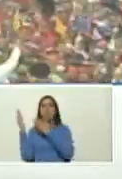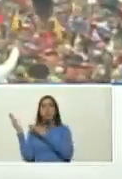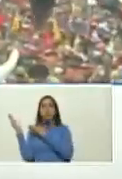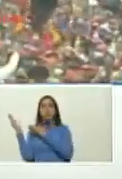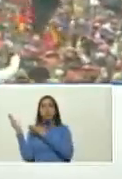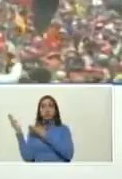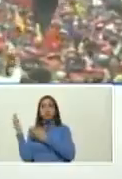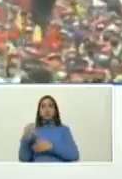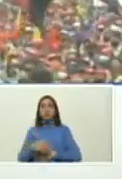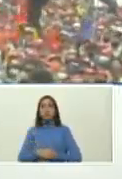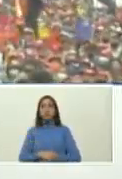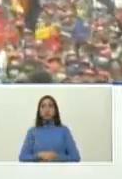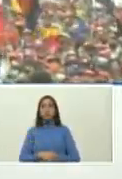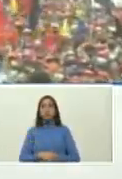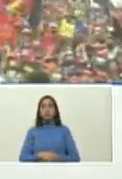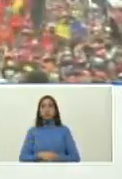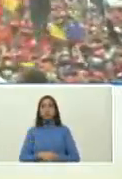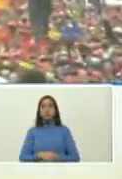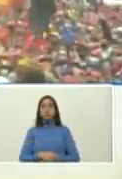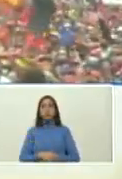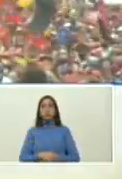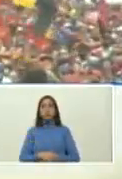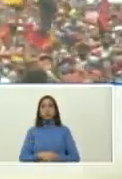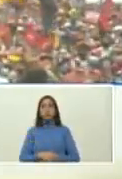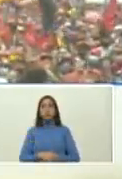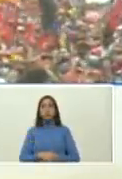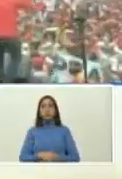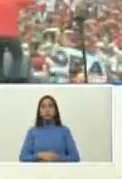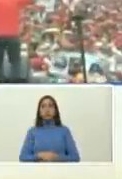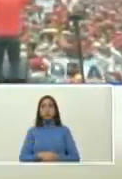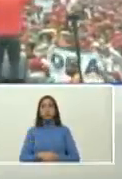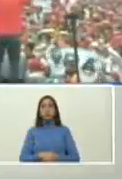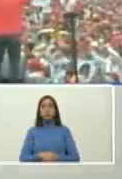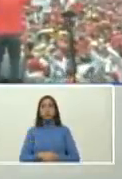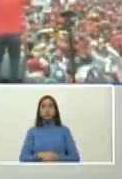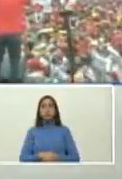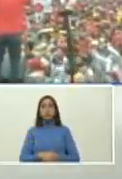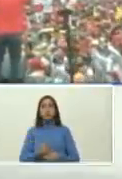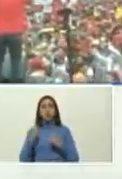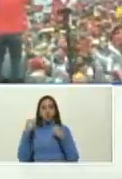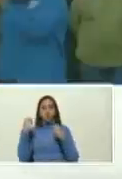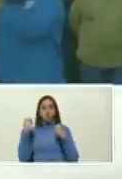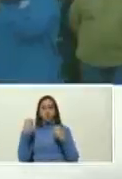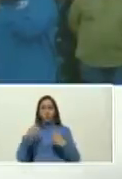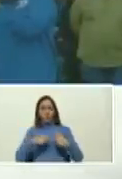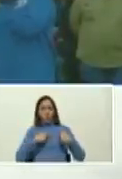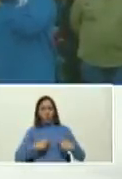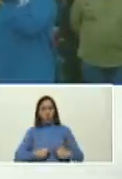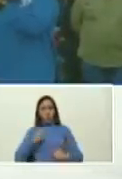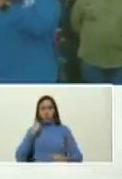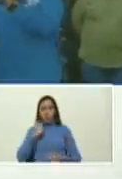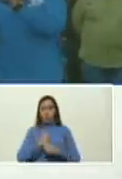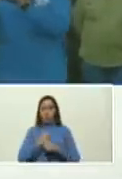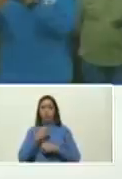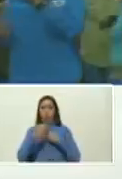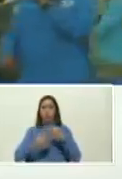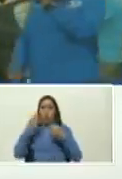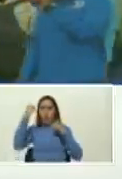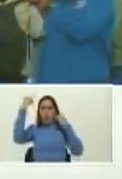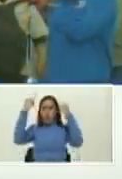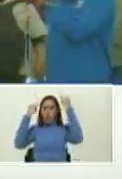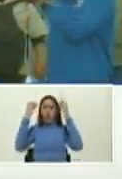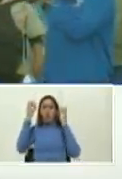un pulseo así a pulso hemos ganado cada elección poniéndole el corazón el ingenio la